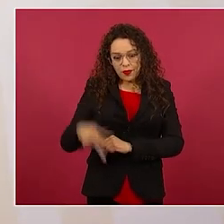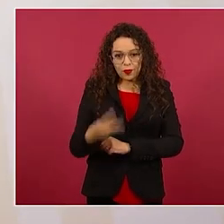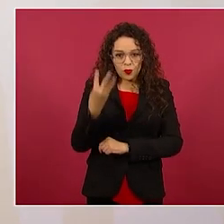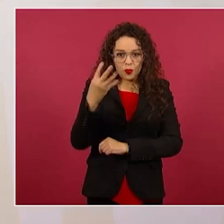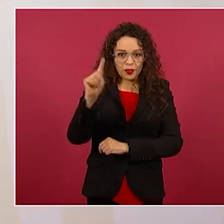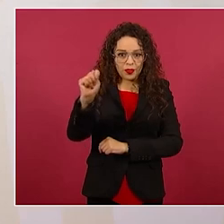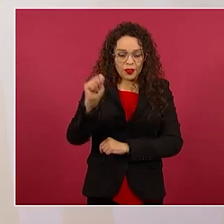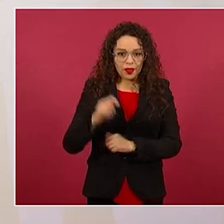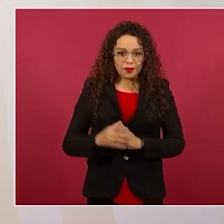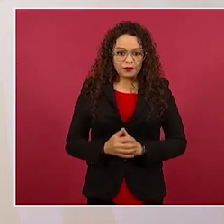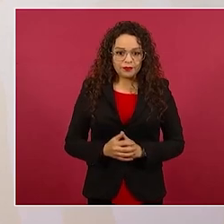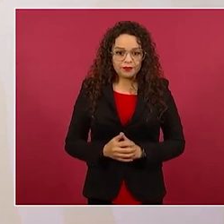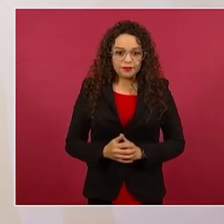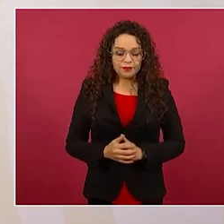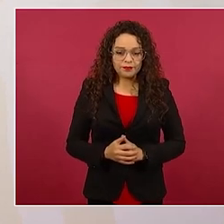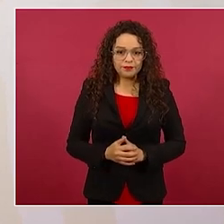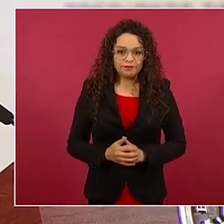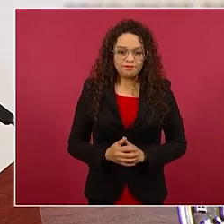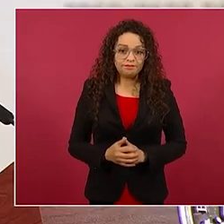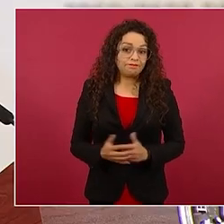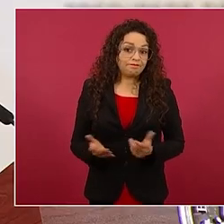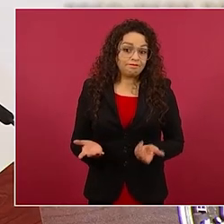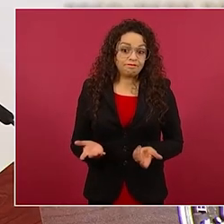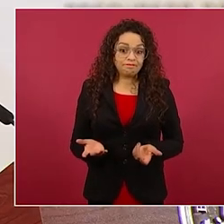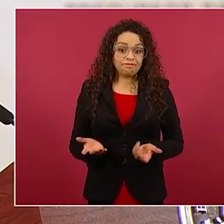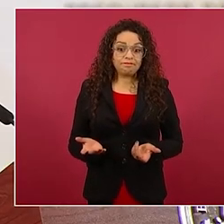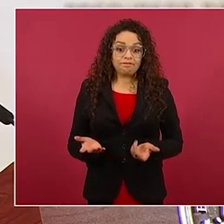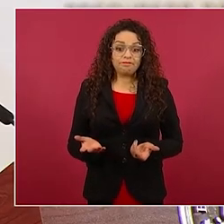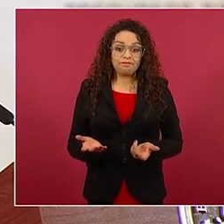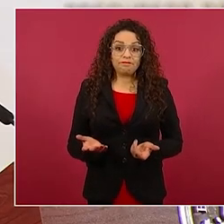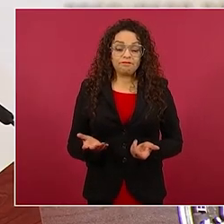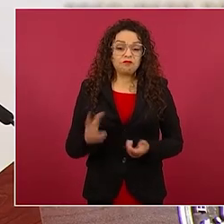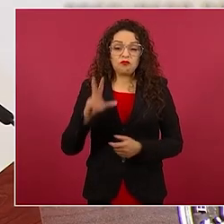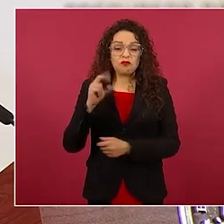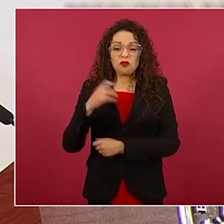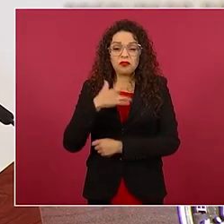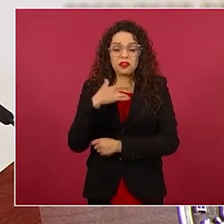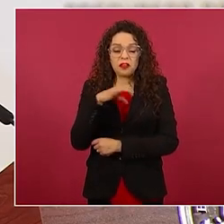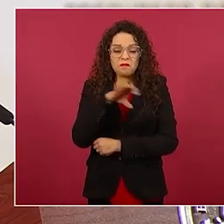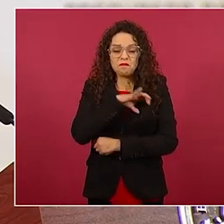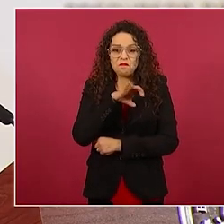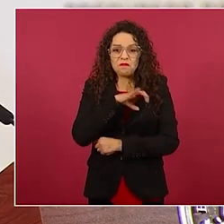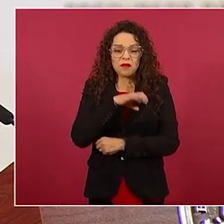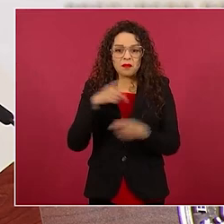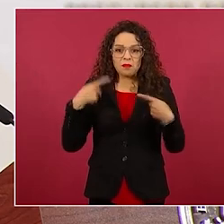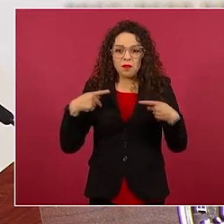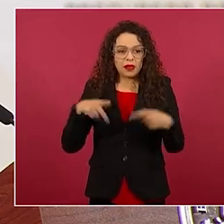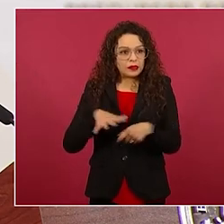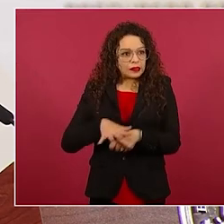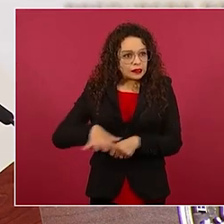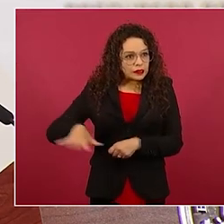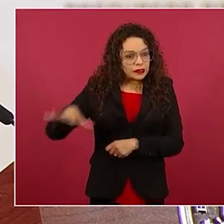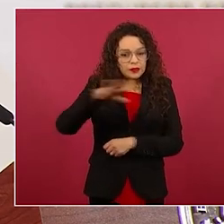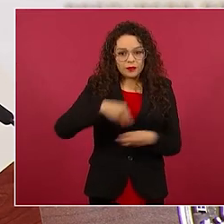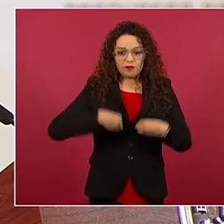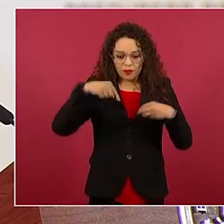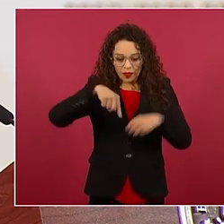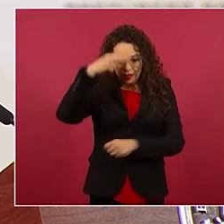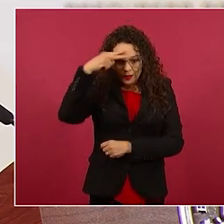No quieren al pueblo de México, no quieren a la gente humilde, a la gente pobre.